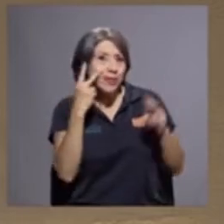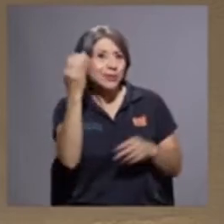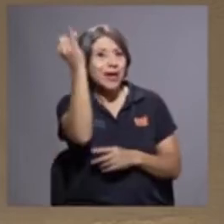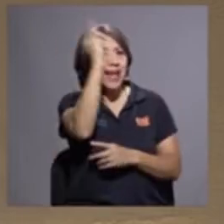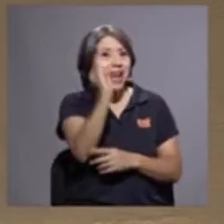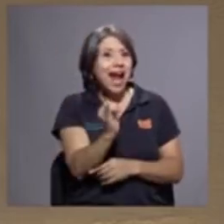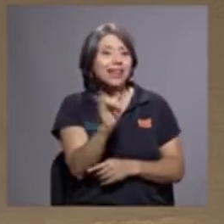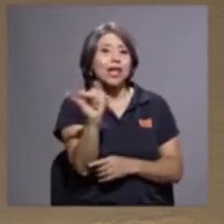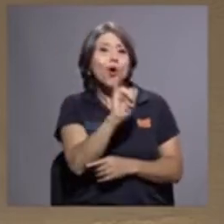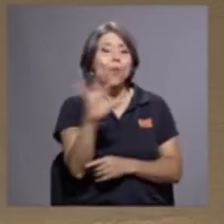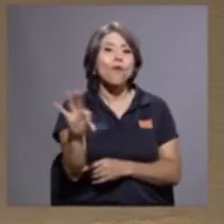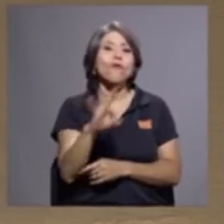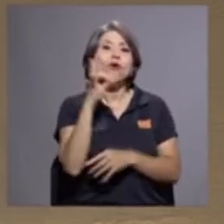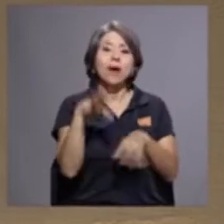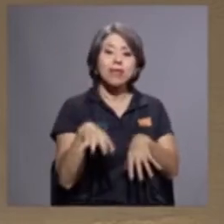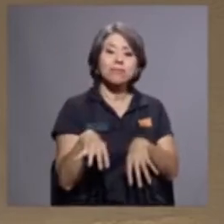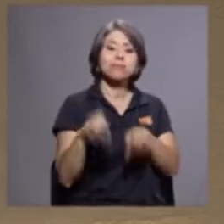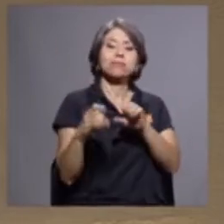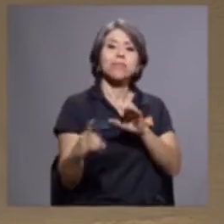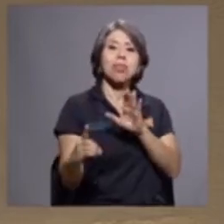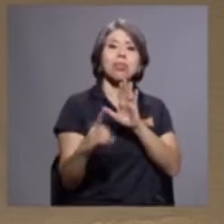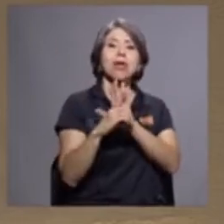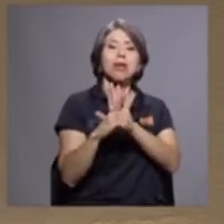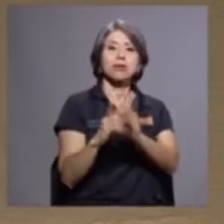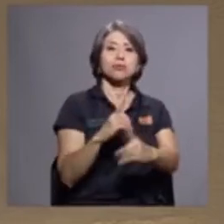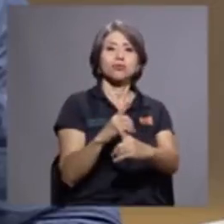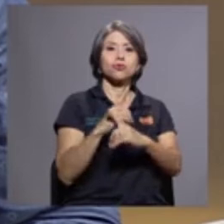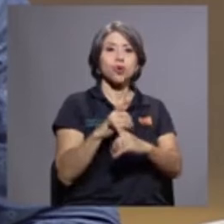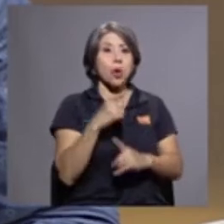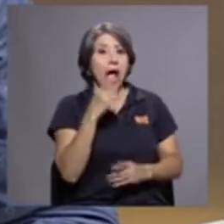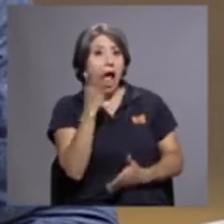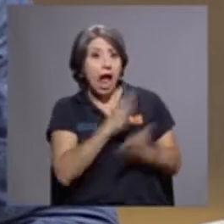que usted considere que le alarme mucho.